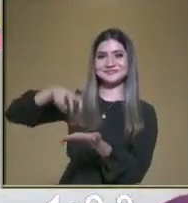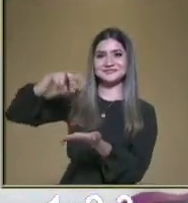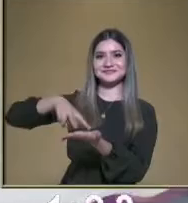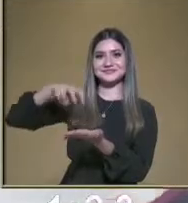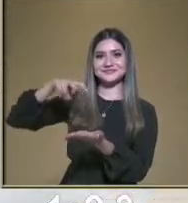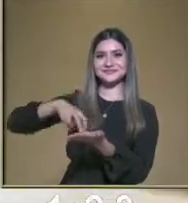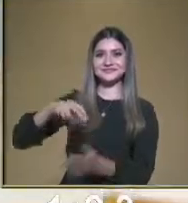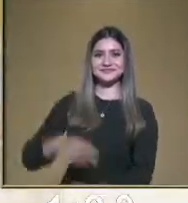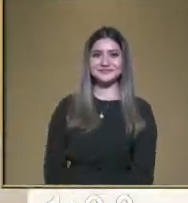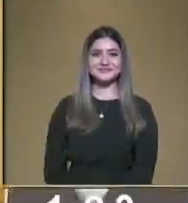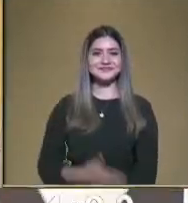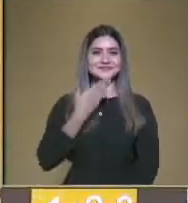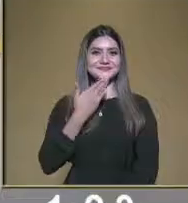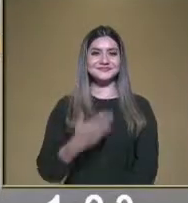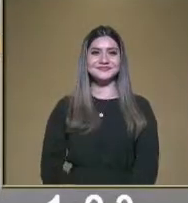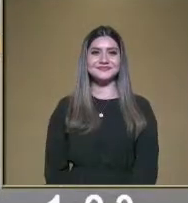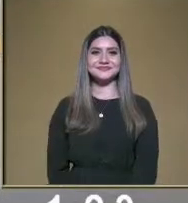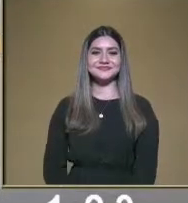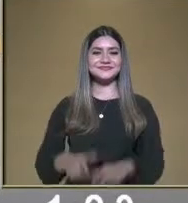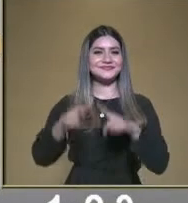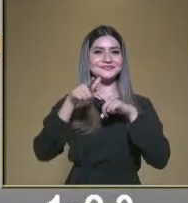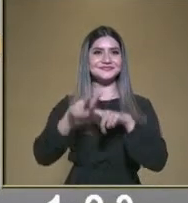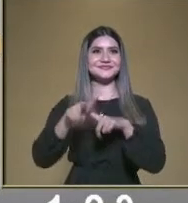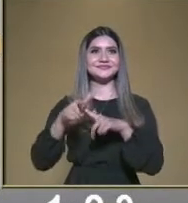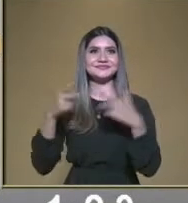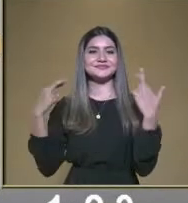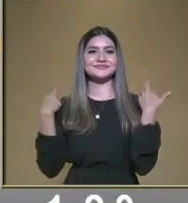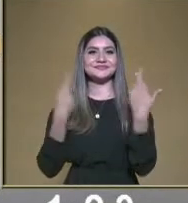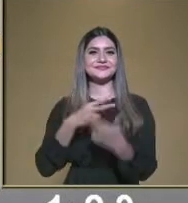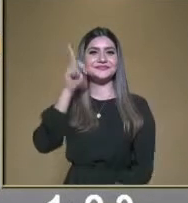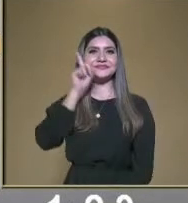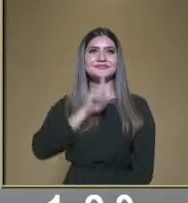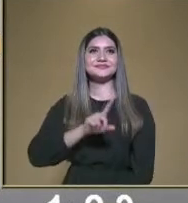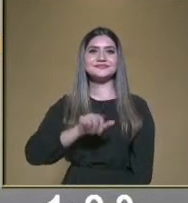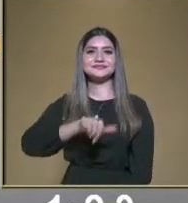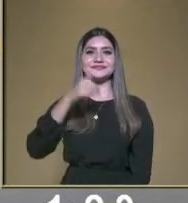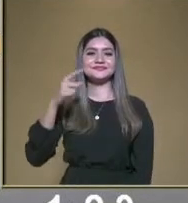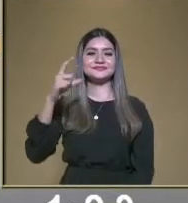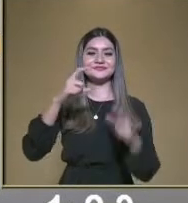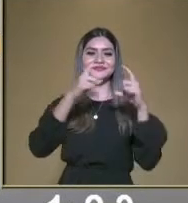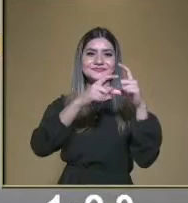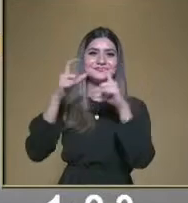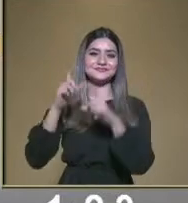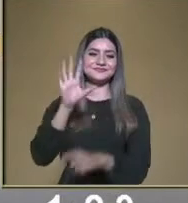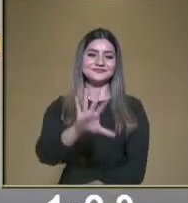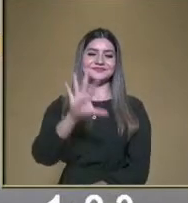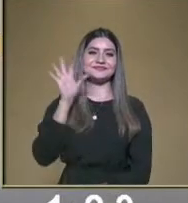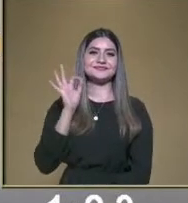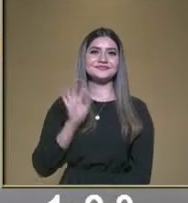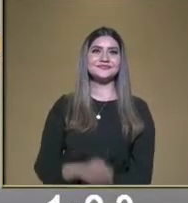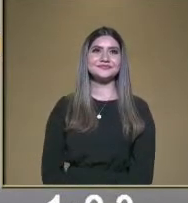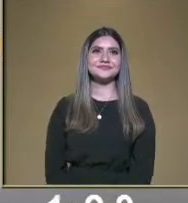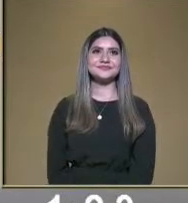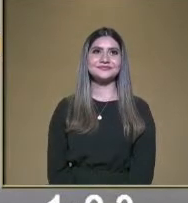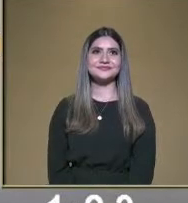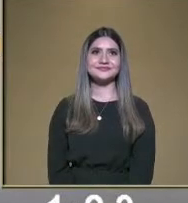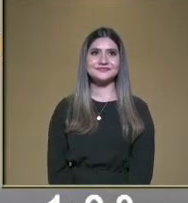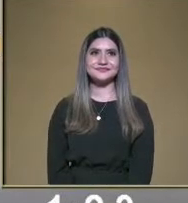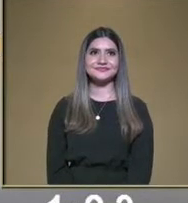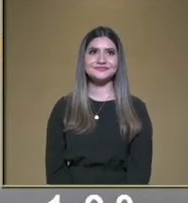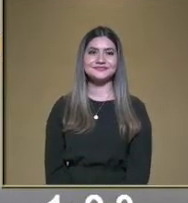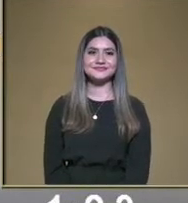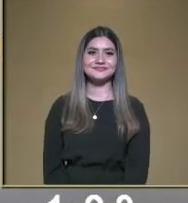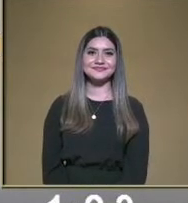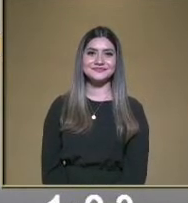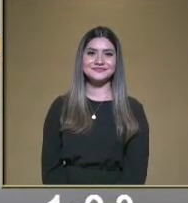Muy bien, maestra, continúa. A ver, los Huichol, otra tarjeta. A ver, otra tarjeta para la maestra Berenice. otro